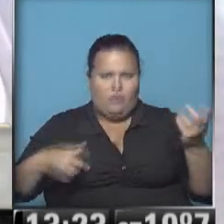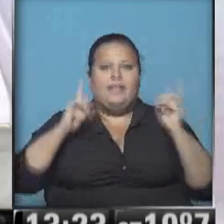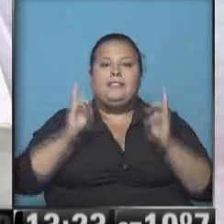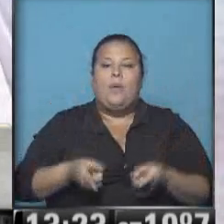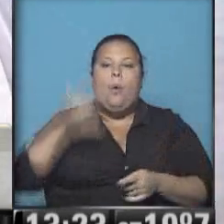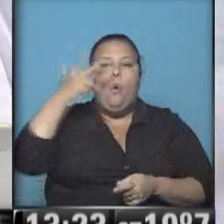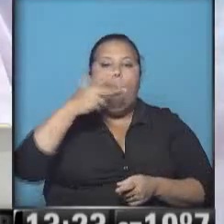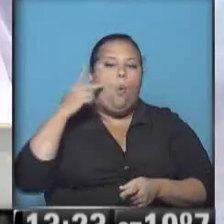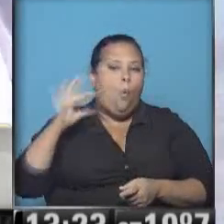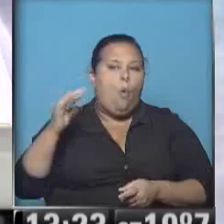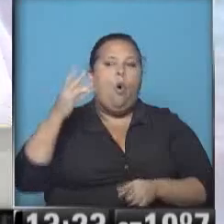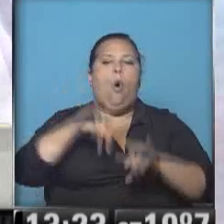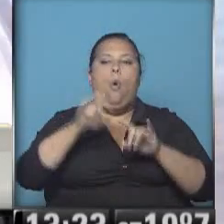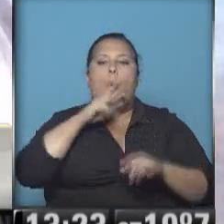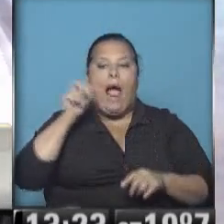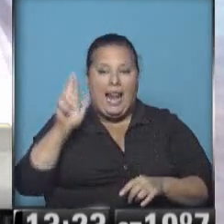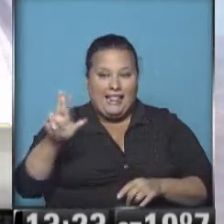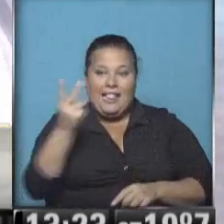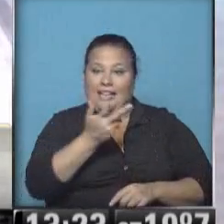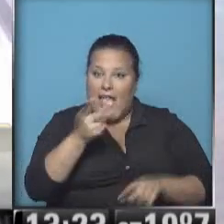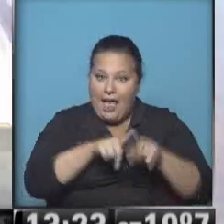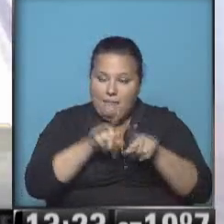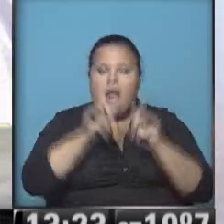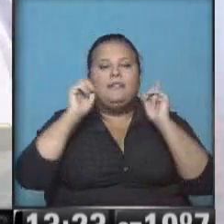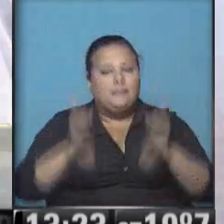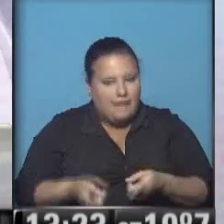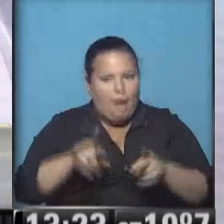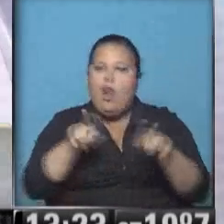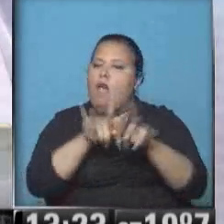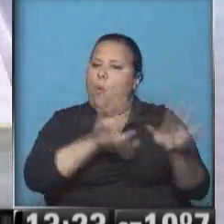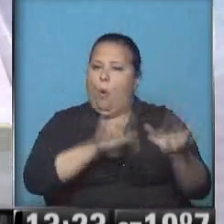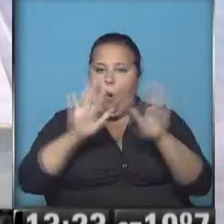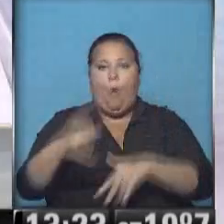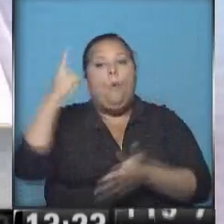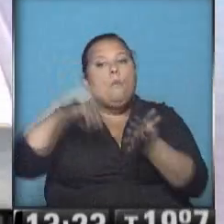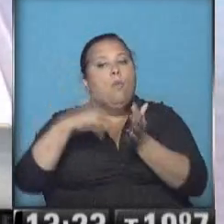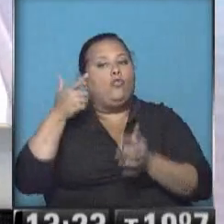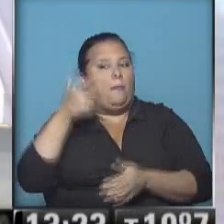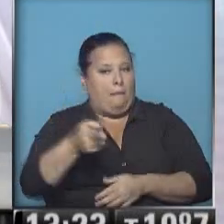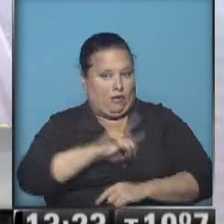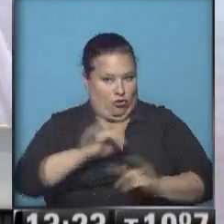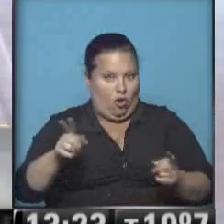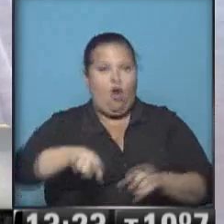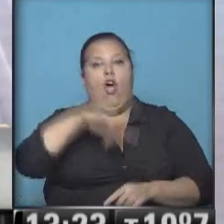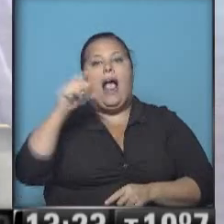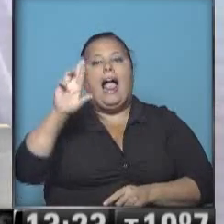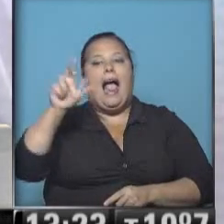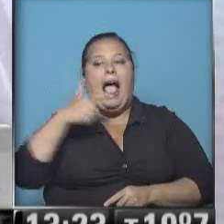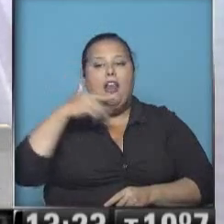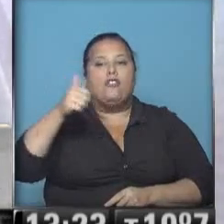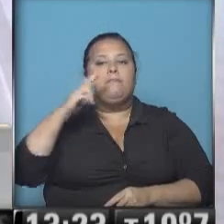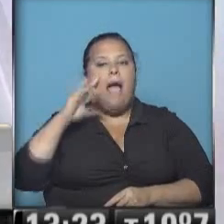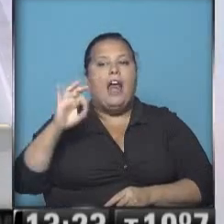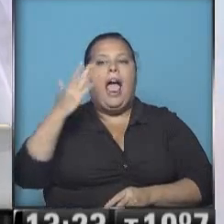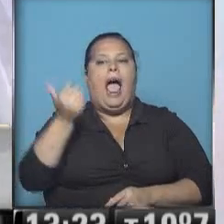y Walter Juárez, otro de los hermanos, también los mismos delitos, salvo homicidio. Y después Carlos y Mario Abrevú,